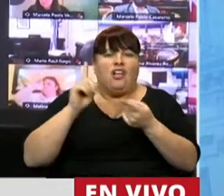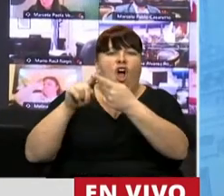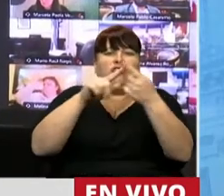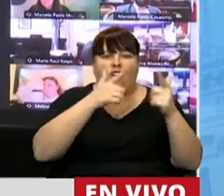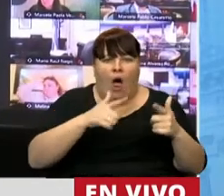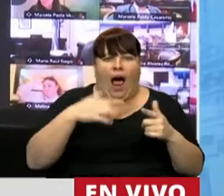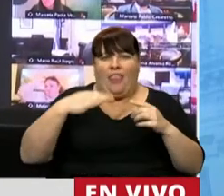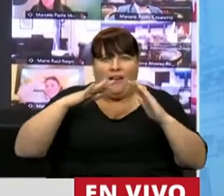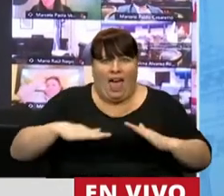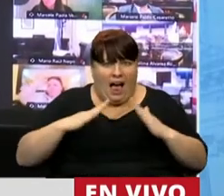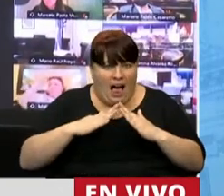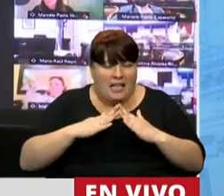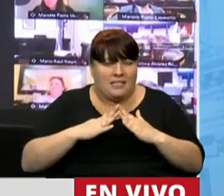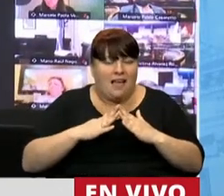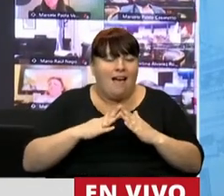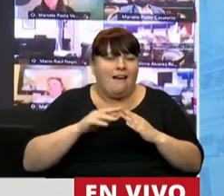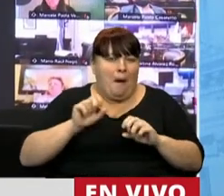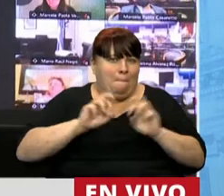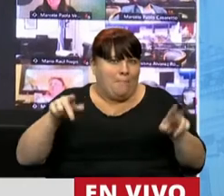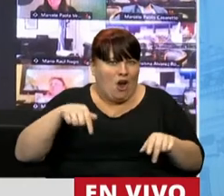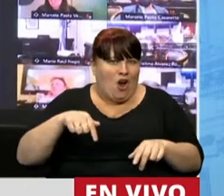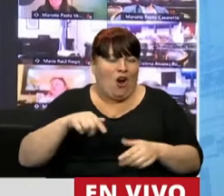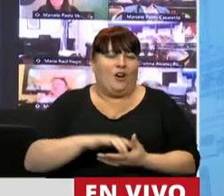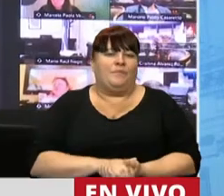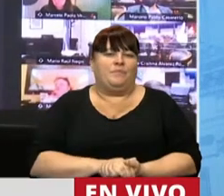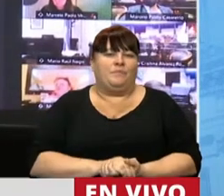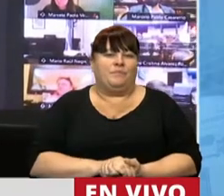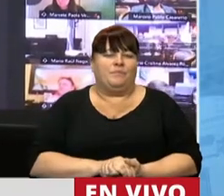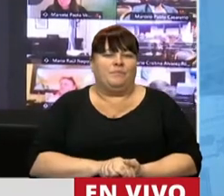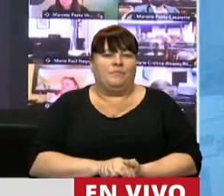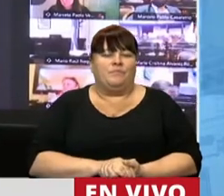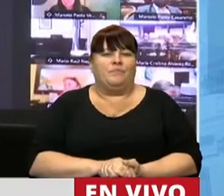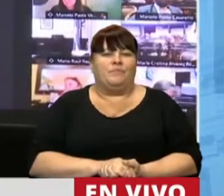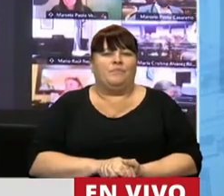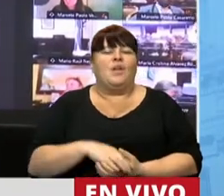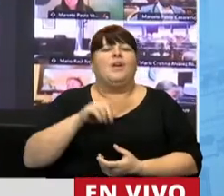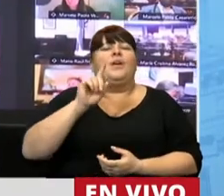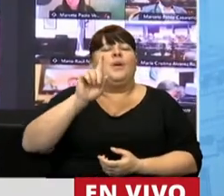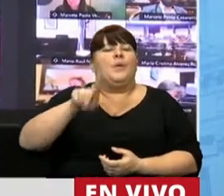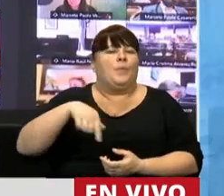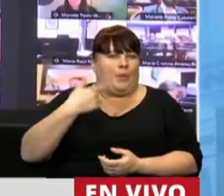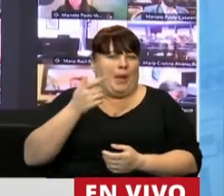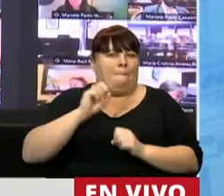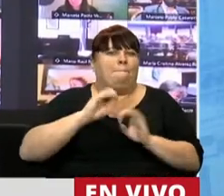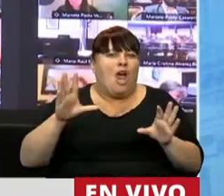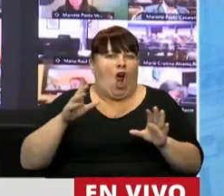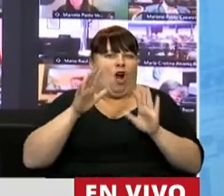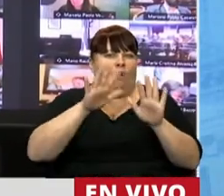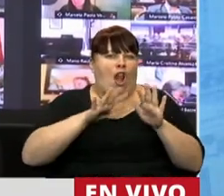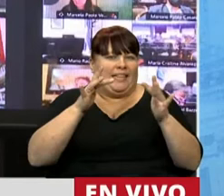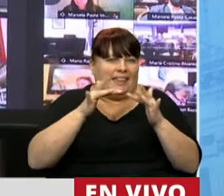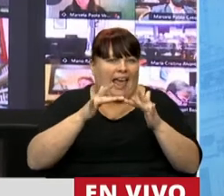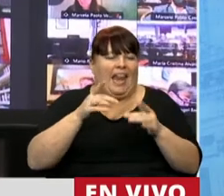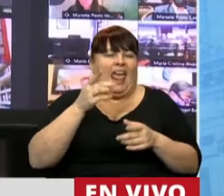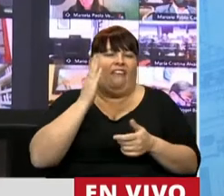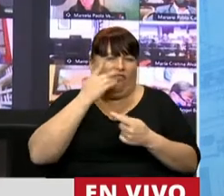preventivo y obligatorio y genera una ampliación de este tipo de delitos. Este